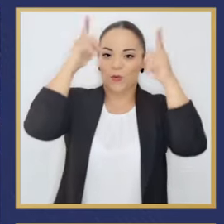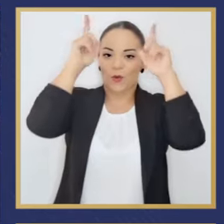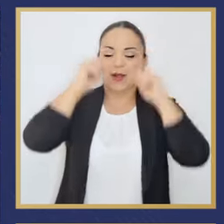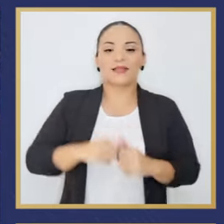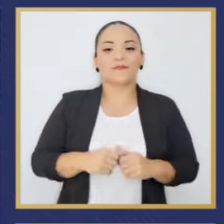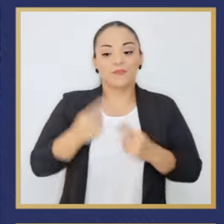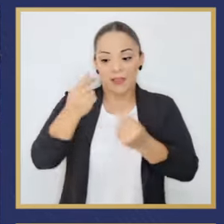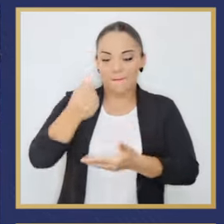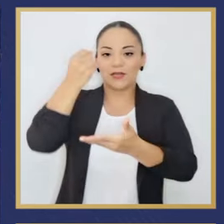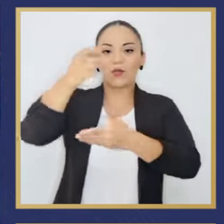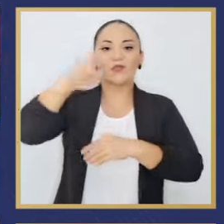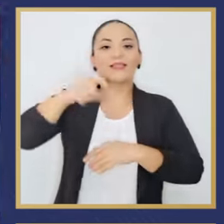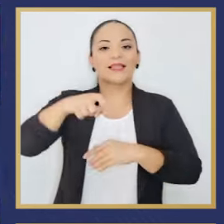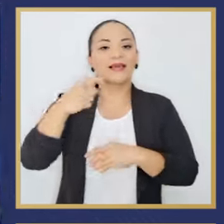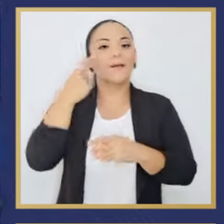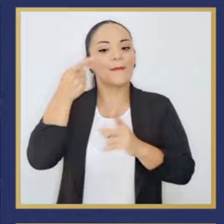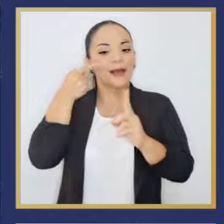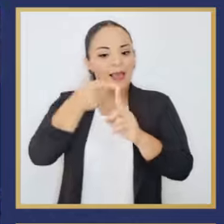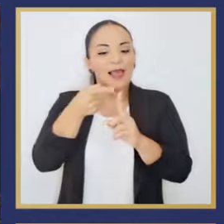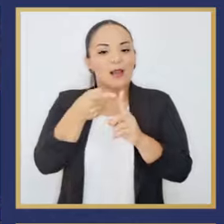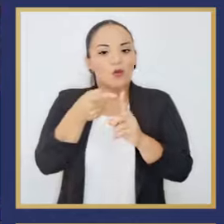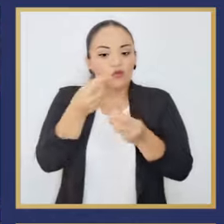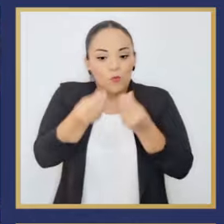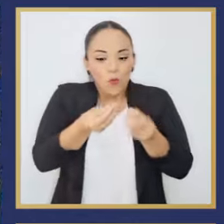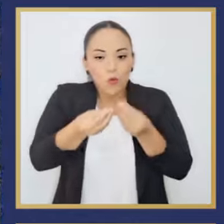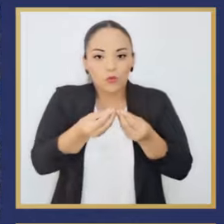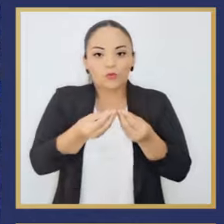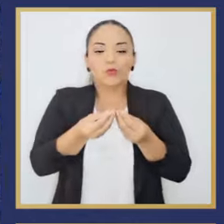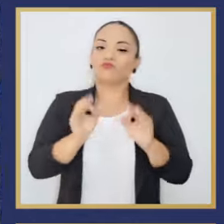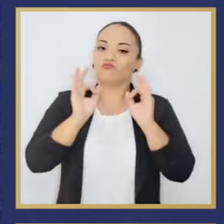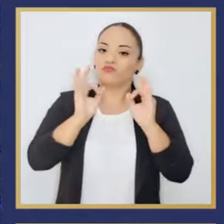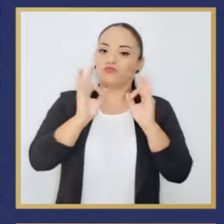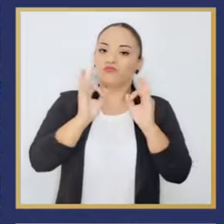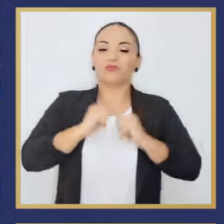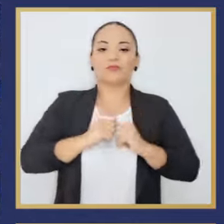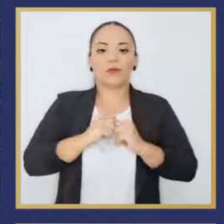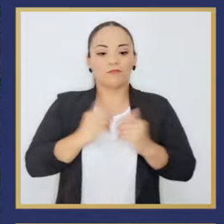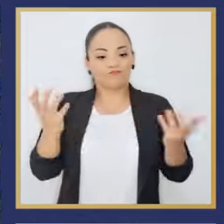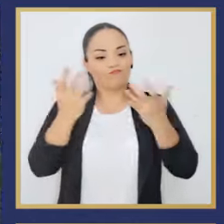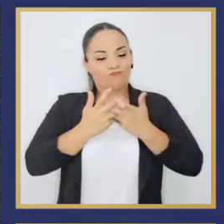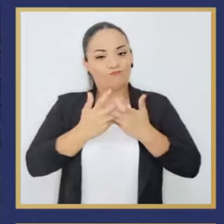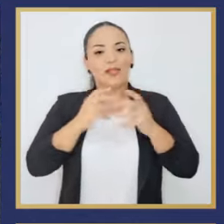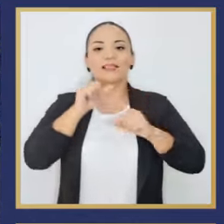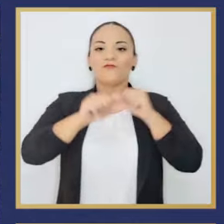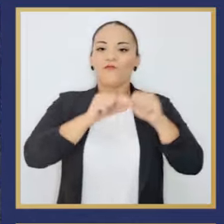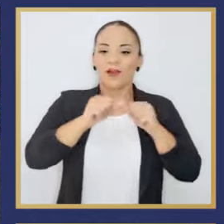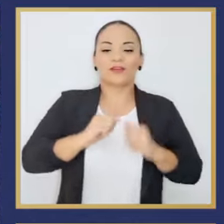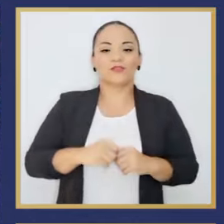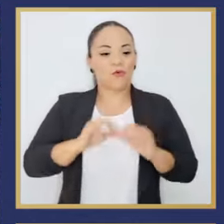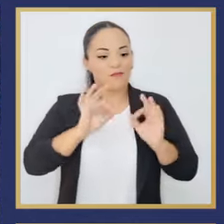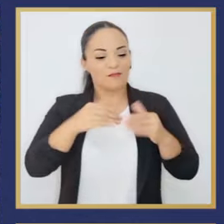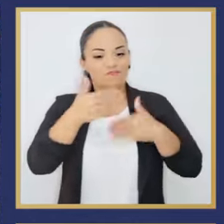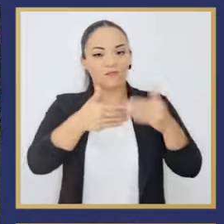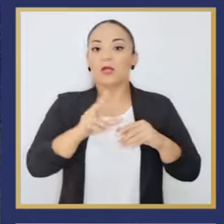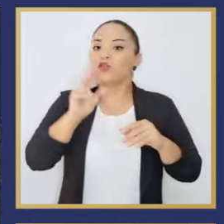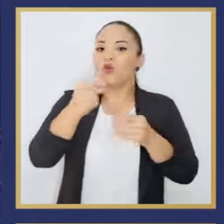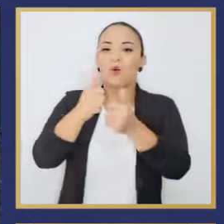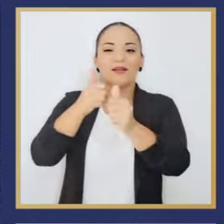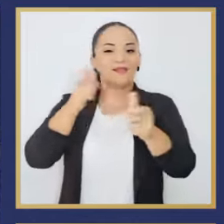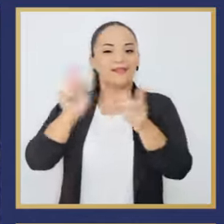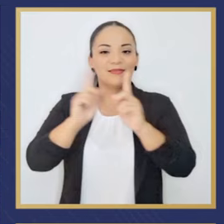inversión necesaria para que la productividad corresponda al esfuerzo, sin atrasos,